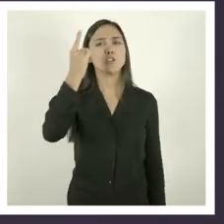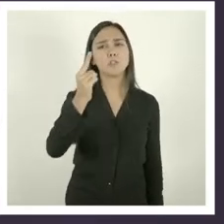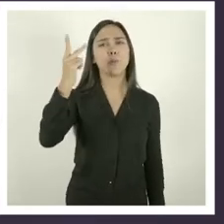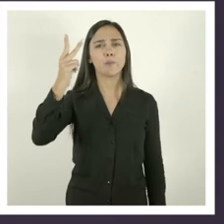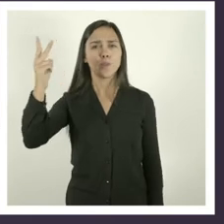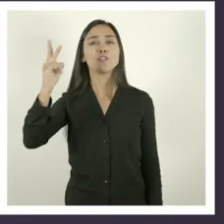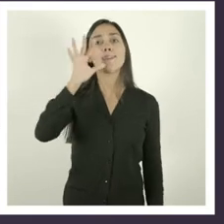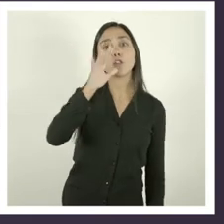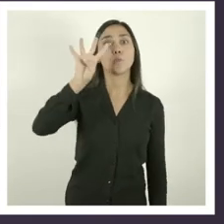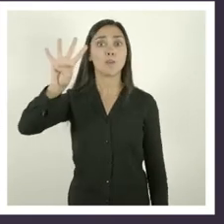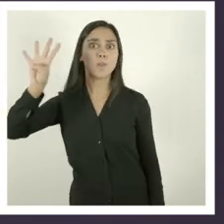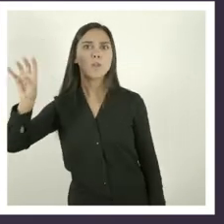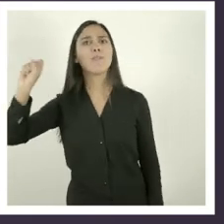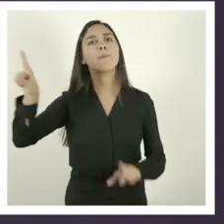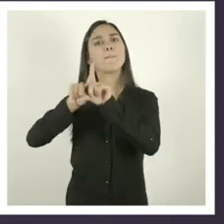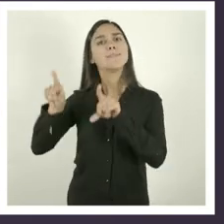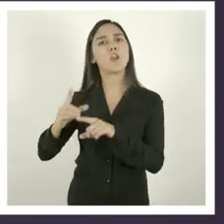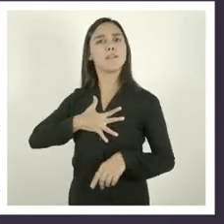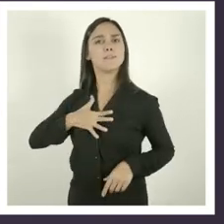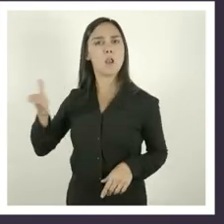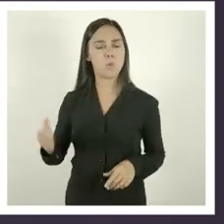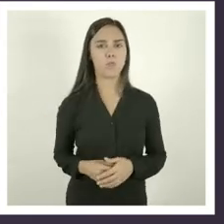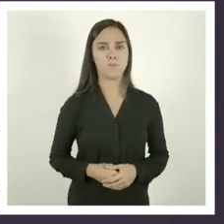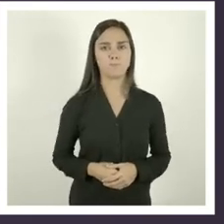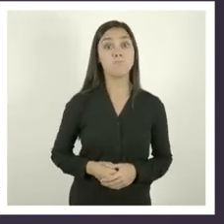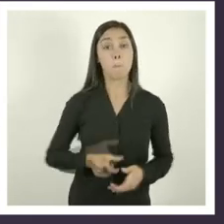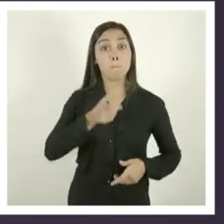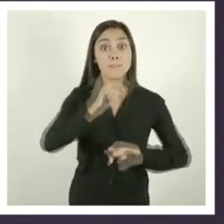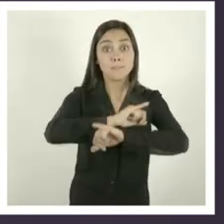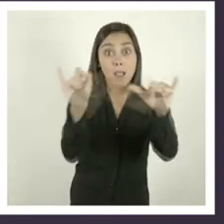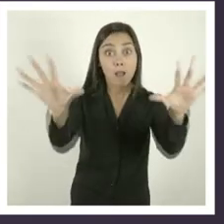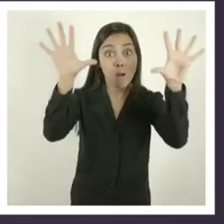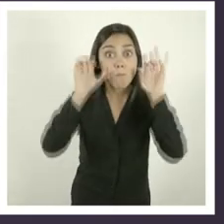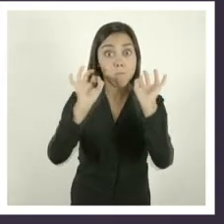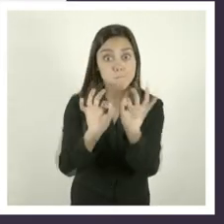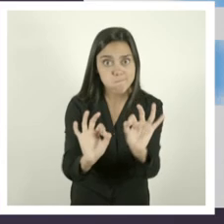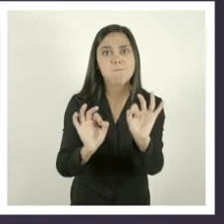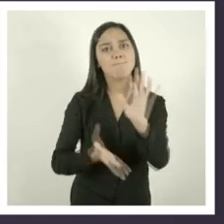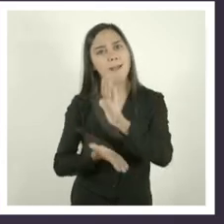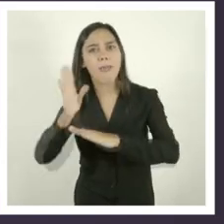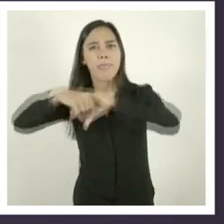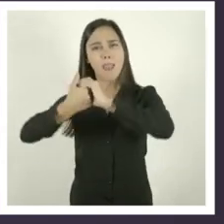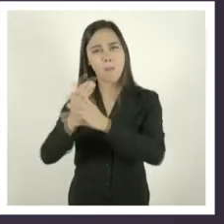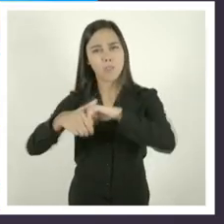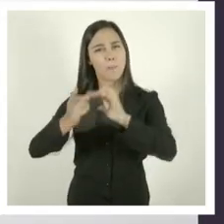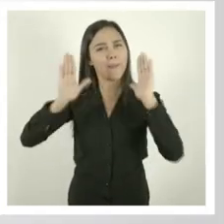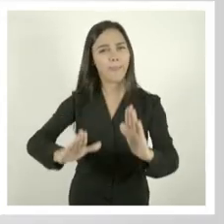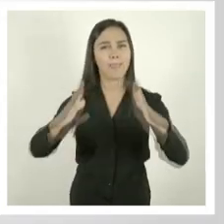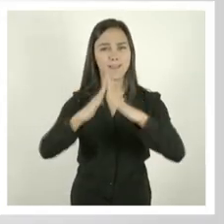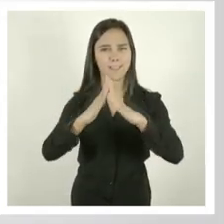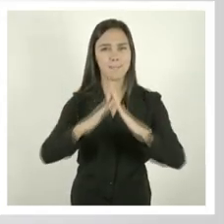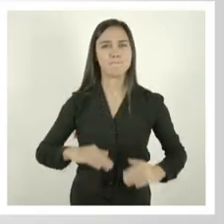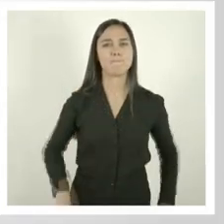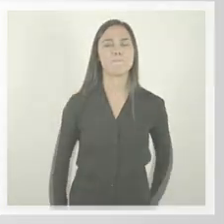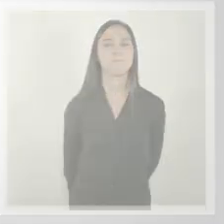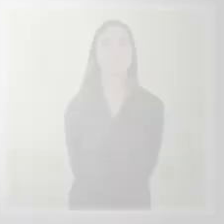-122-1444 del Ministerio de Salud. Después de escuchar o ver este mensaje, anda a lavarte las manos